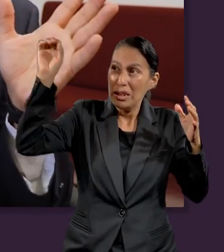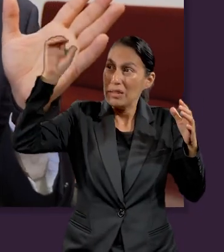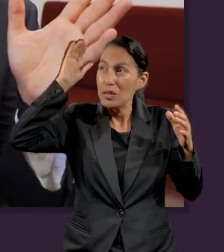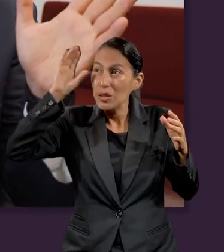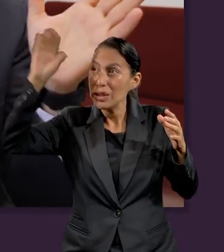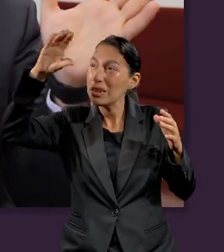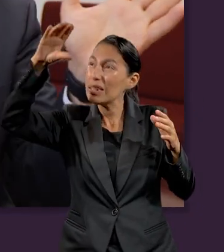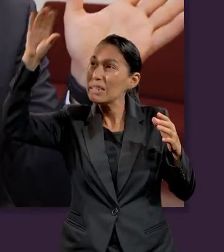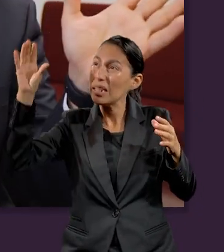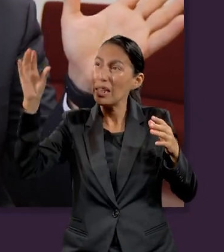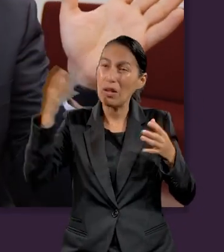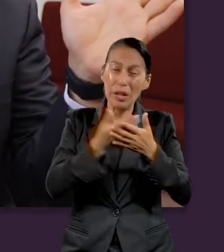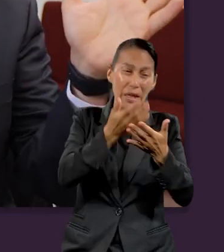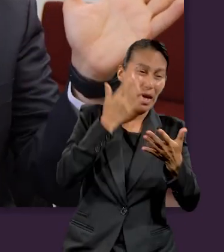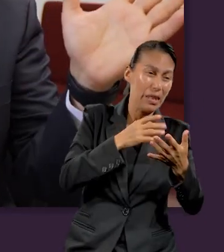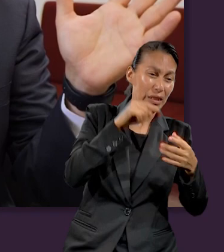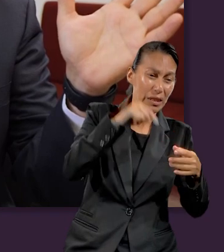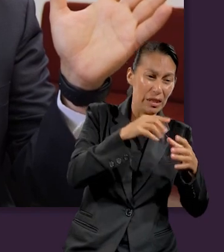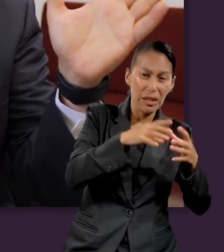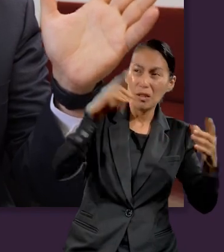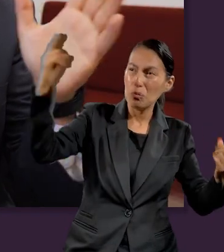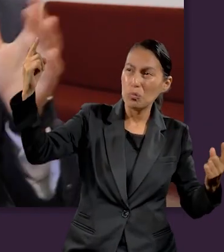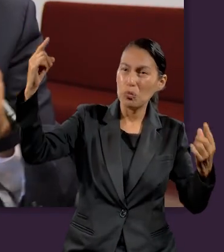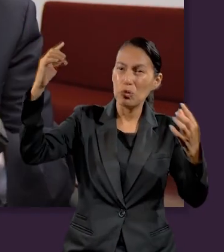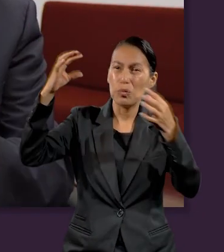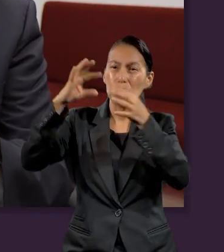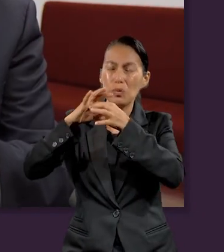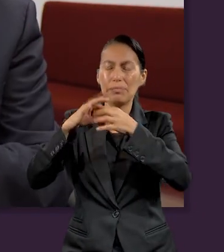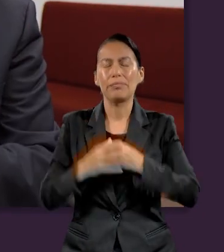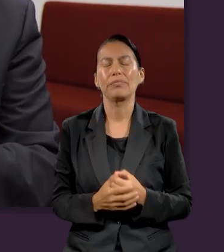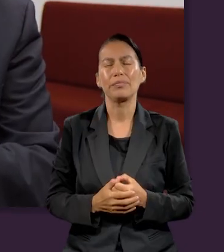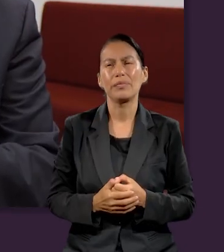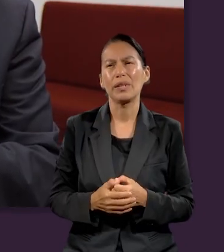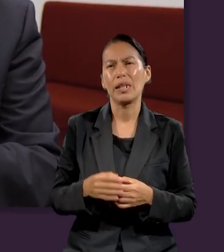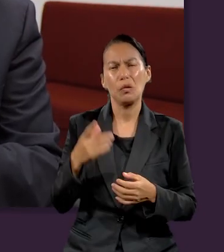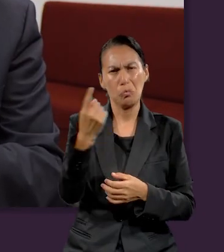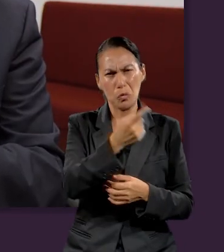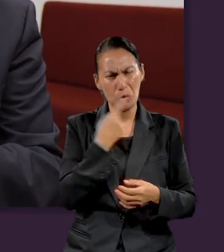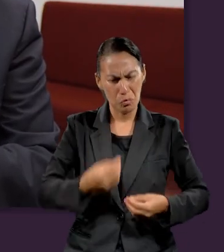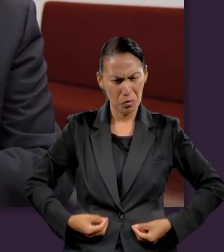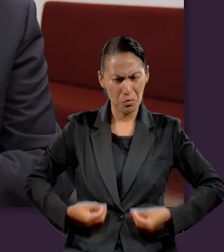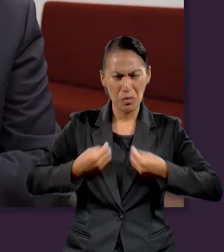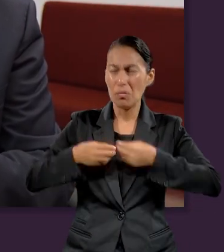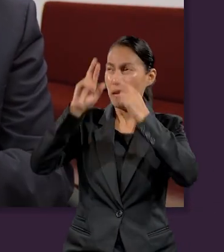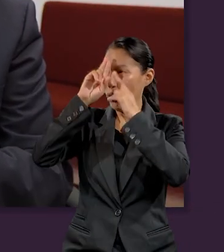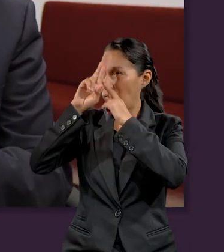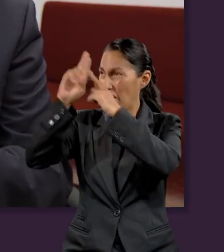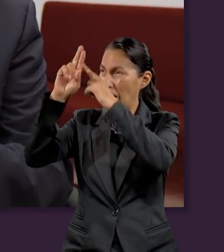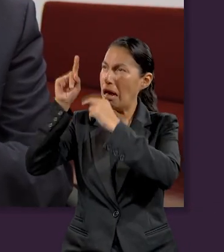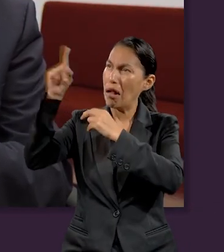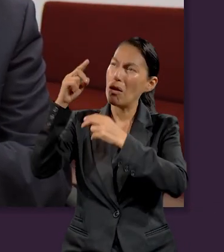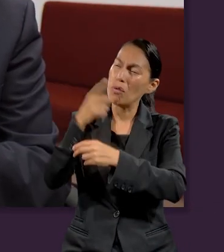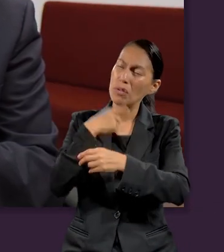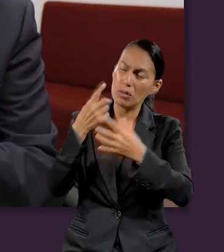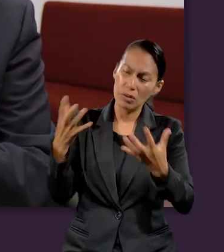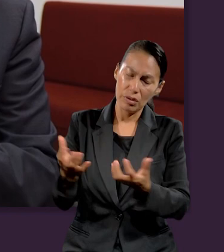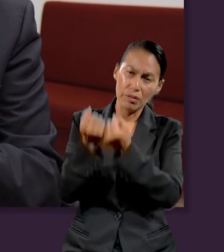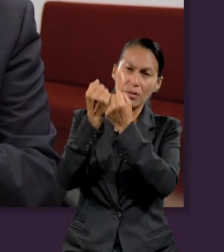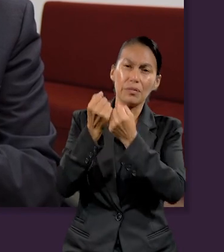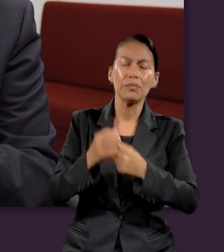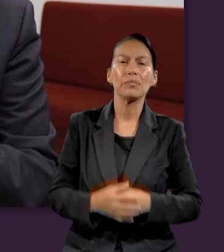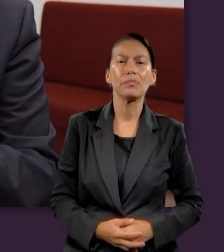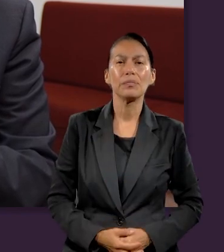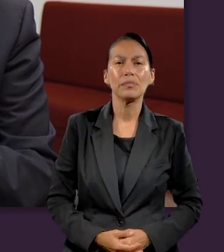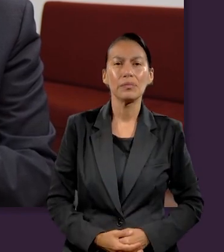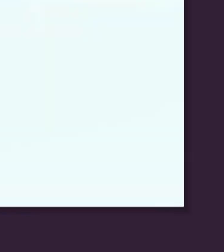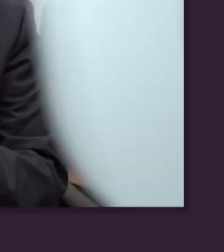momentos que nos proyectarán a una vida sin fin junto a nuestro Creador. Vivamos para honrar a nuestro